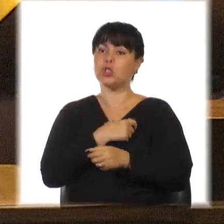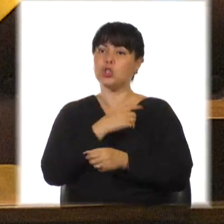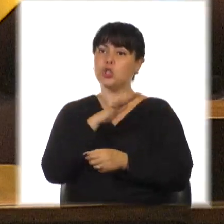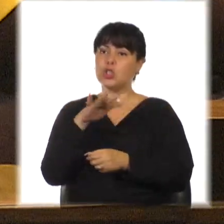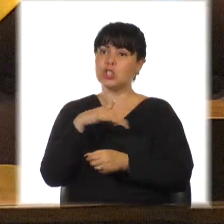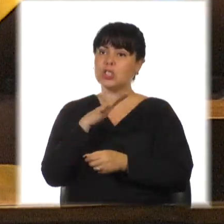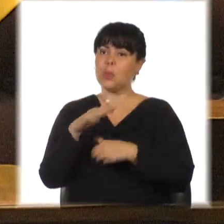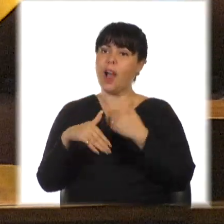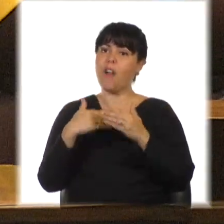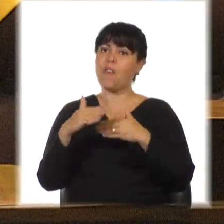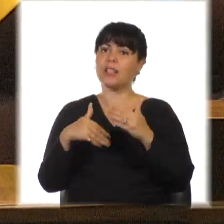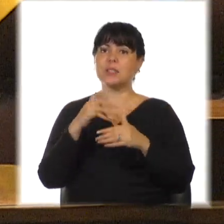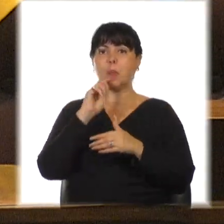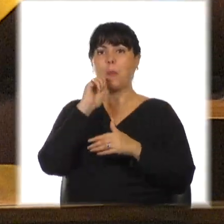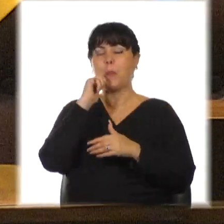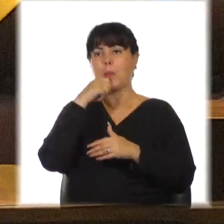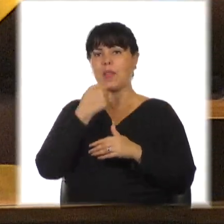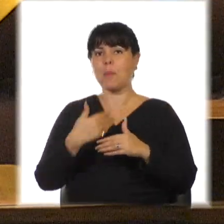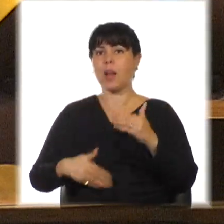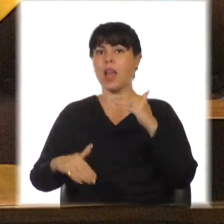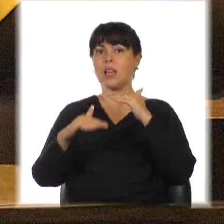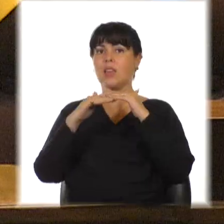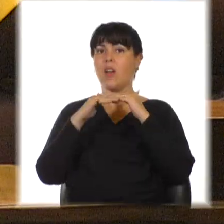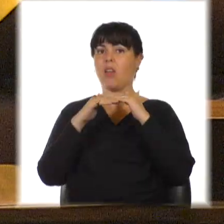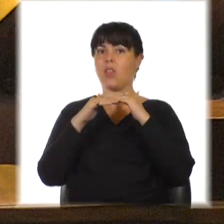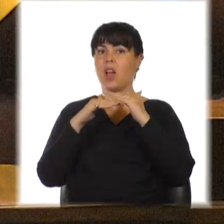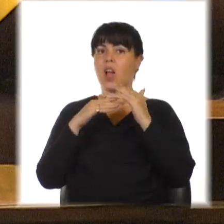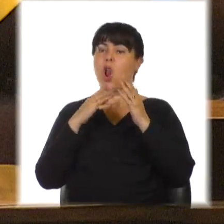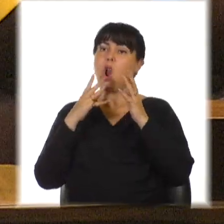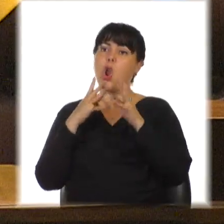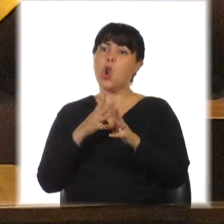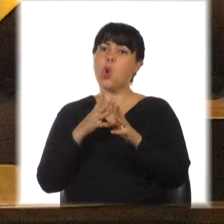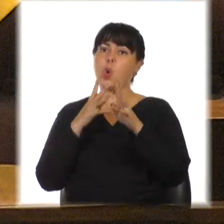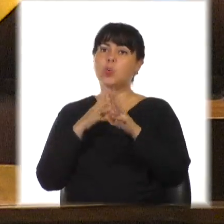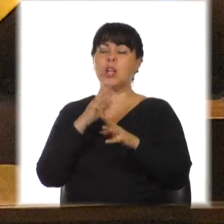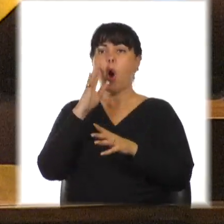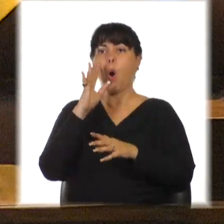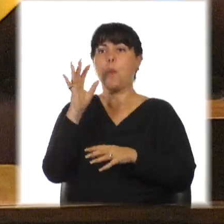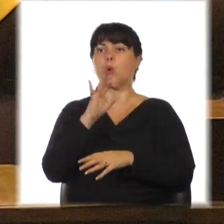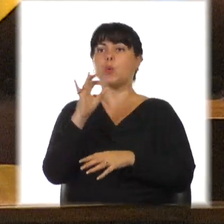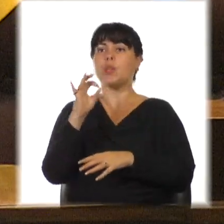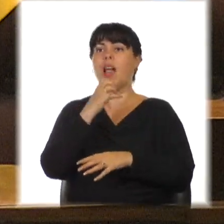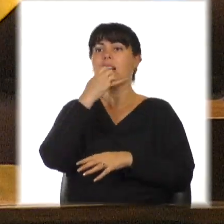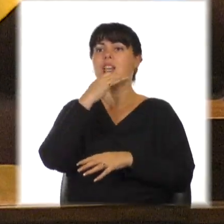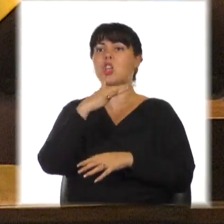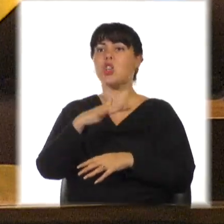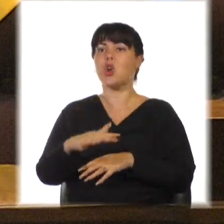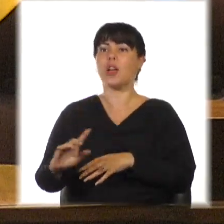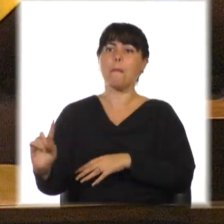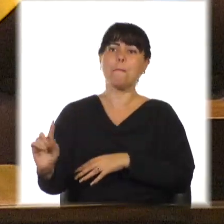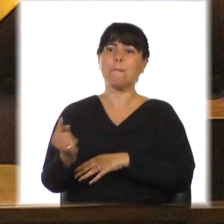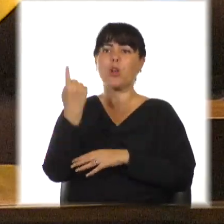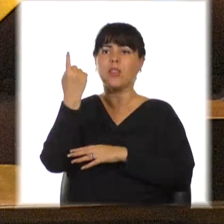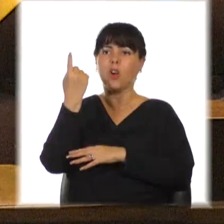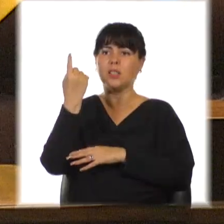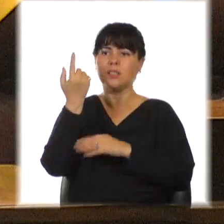preciosísimos en la batalla por la equidad. Lucha que nos da la oportunidad histórica de ser protagonistas de